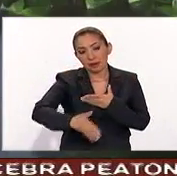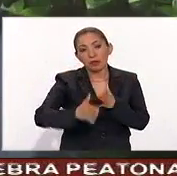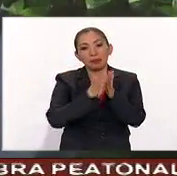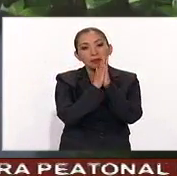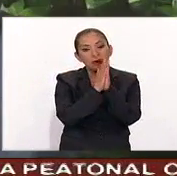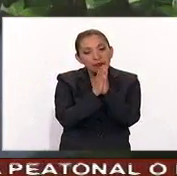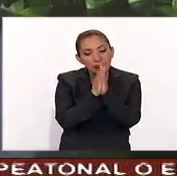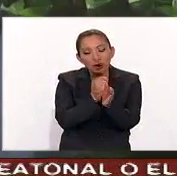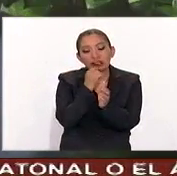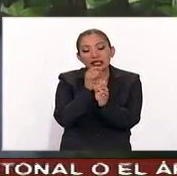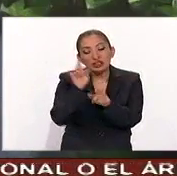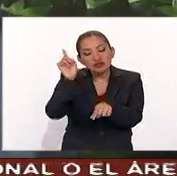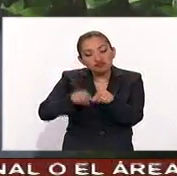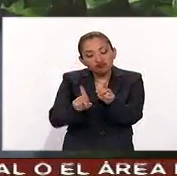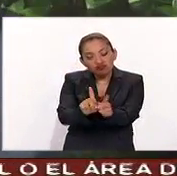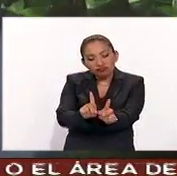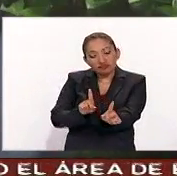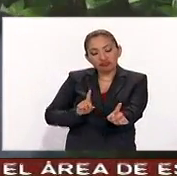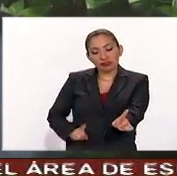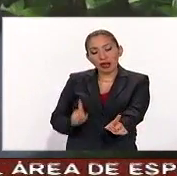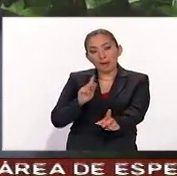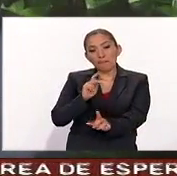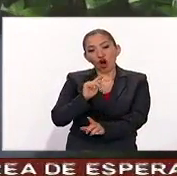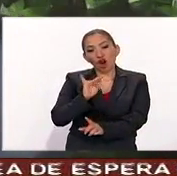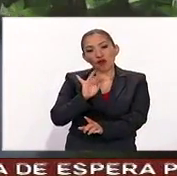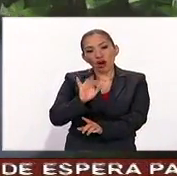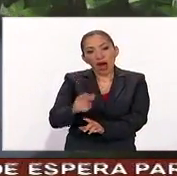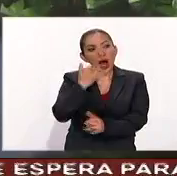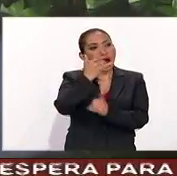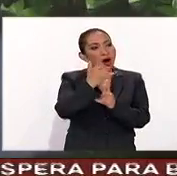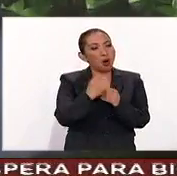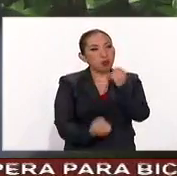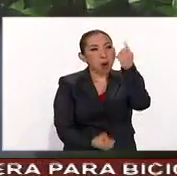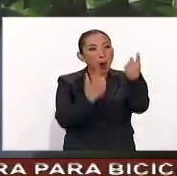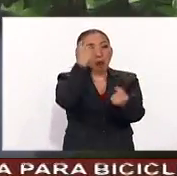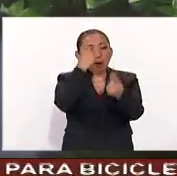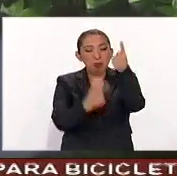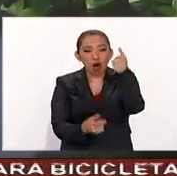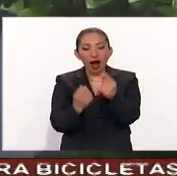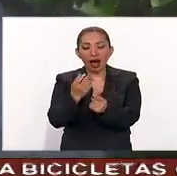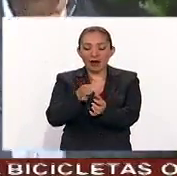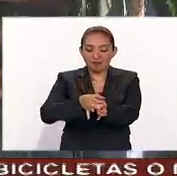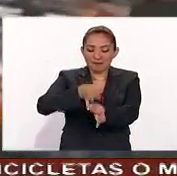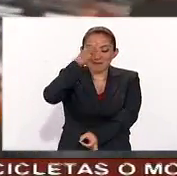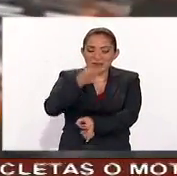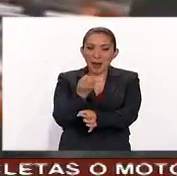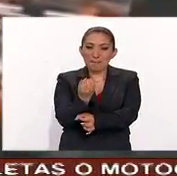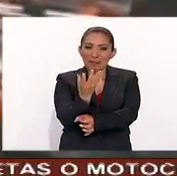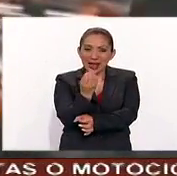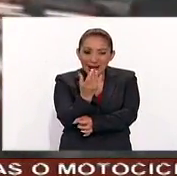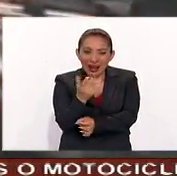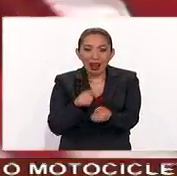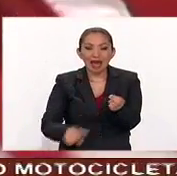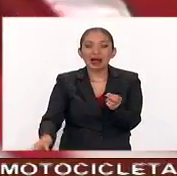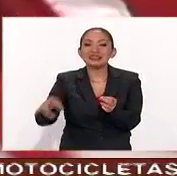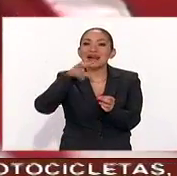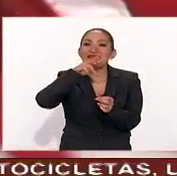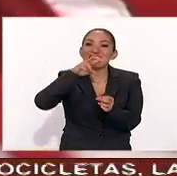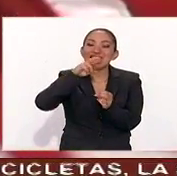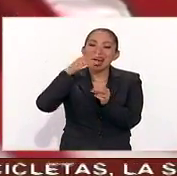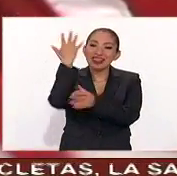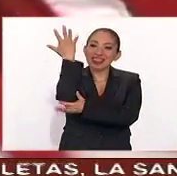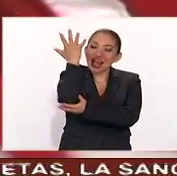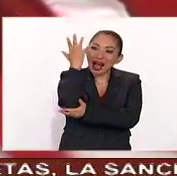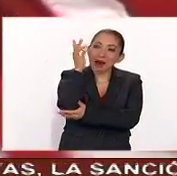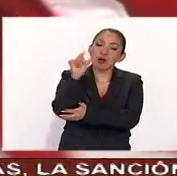por favor, alejen a los niños de la pólvora, de los fuegos artificiales, de las velas, en los árboles de Navidad.